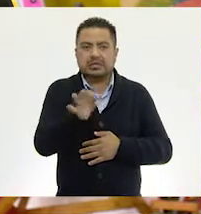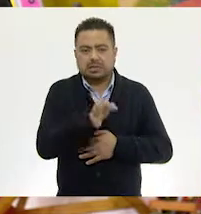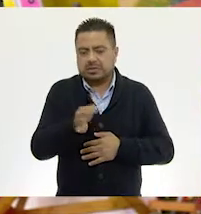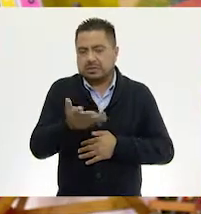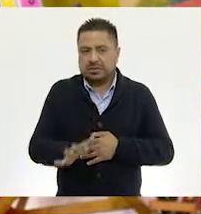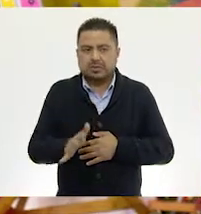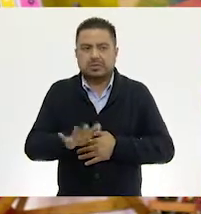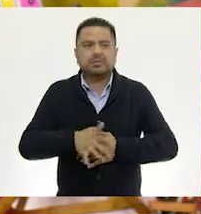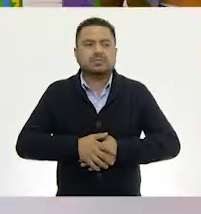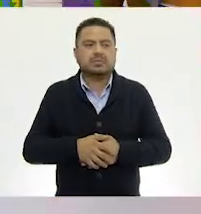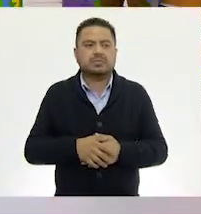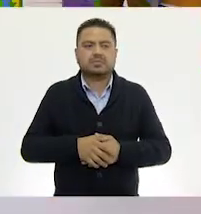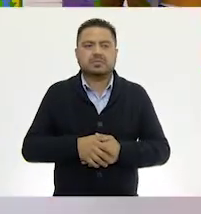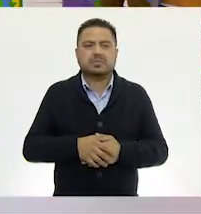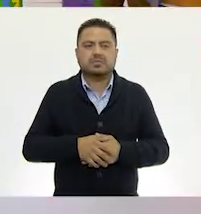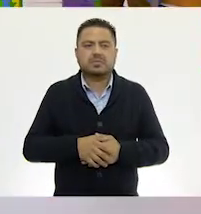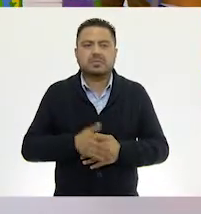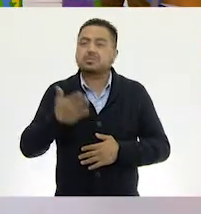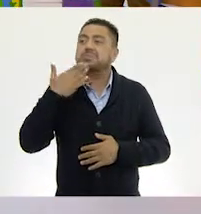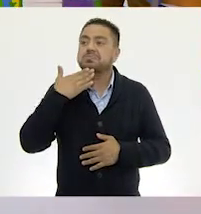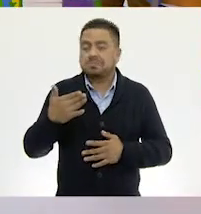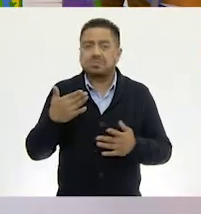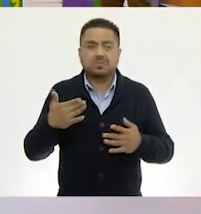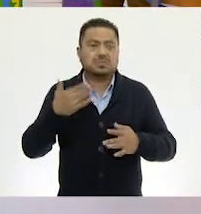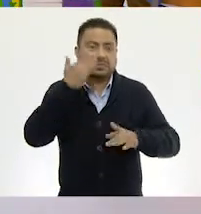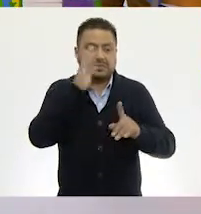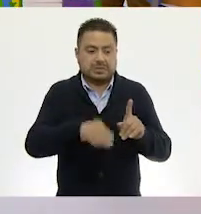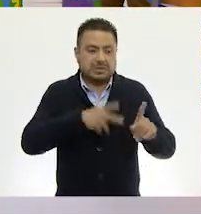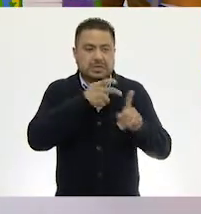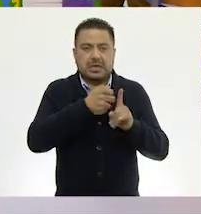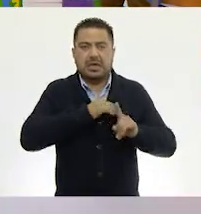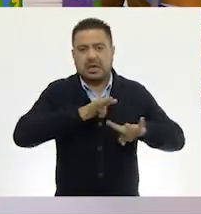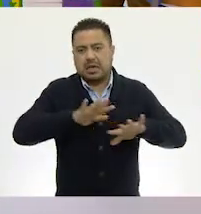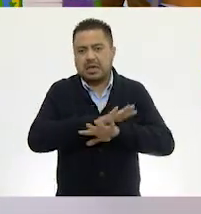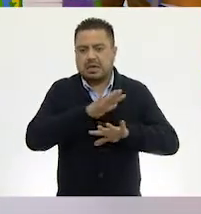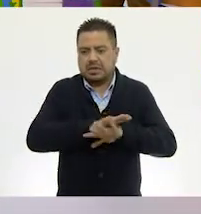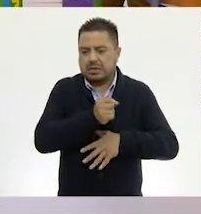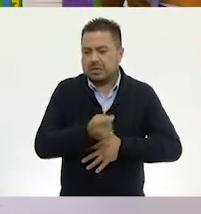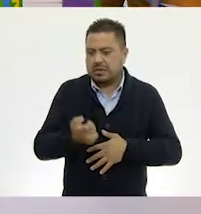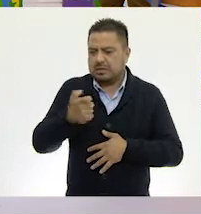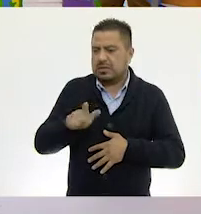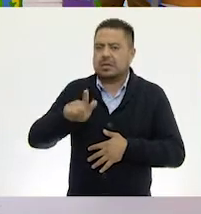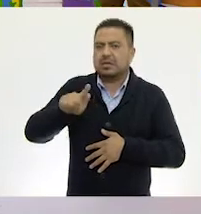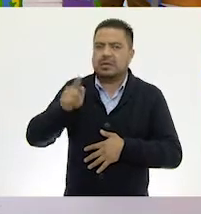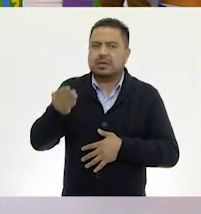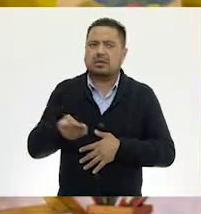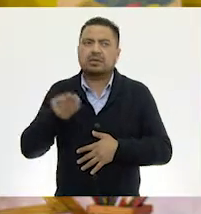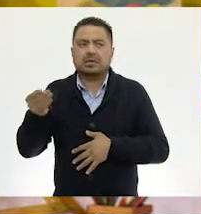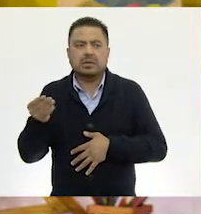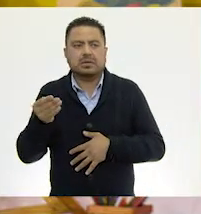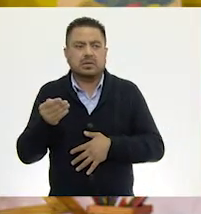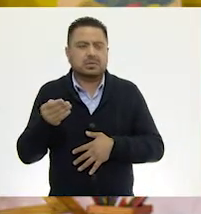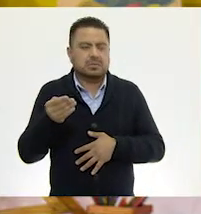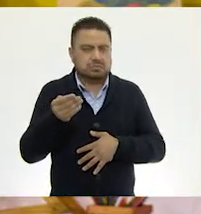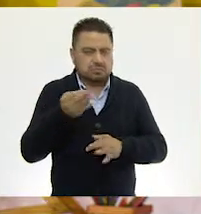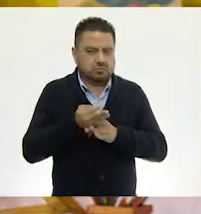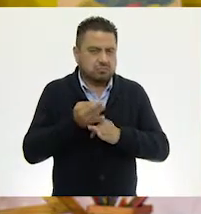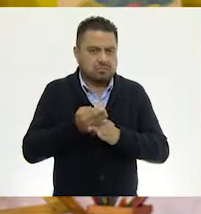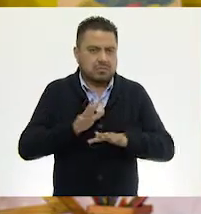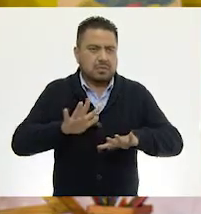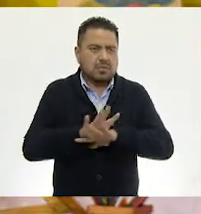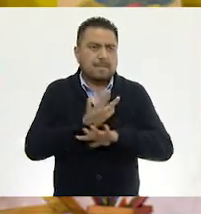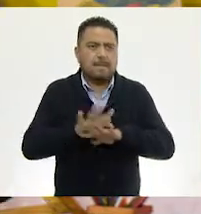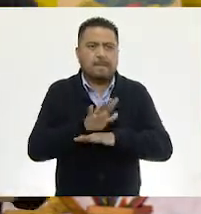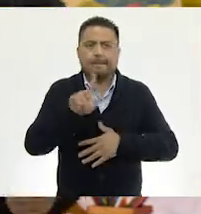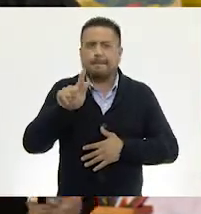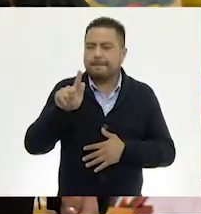monedas de diez. Muy bien. Entonces, de aquí te voy a dar las setenta. Diez, veinte, treinta, cuarenta, cincuenta, sesenta,